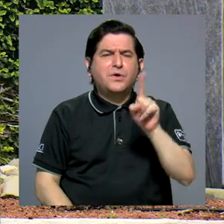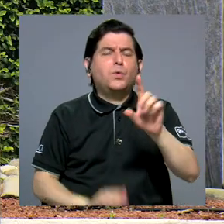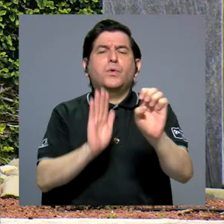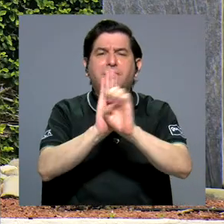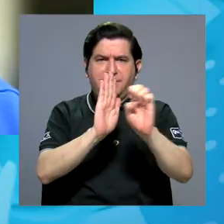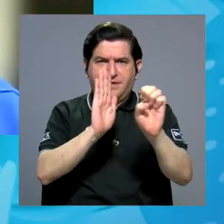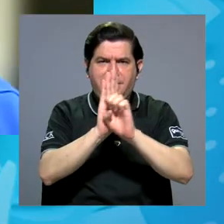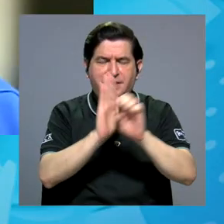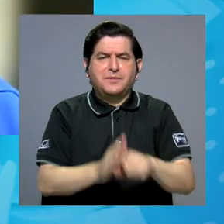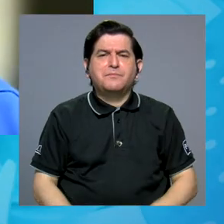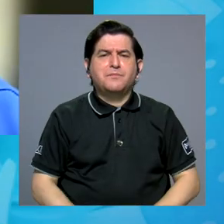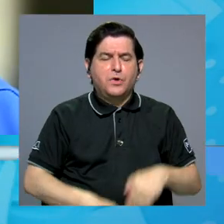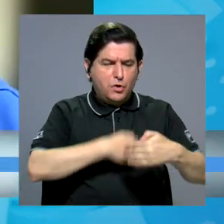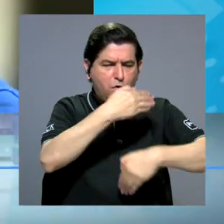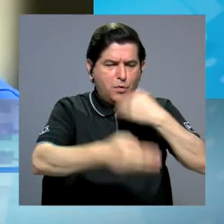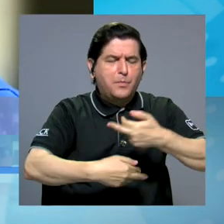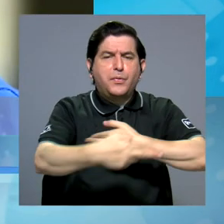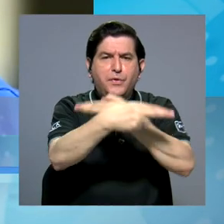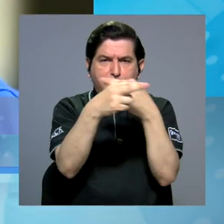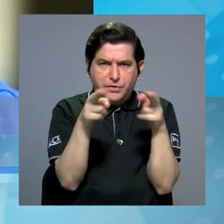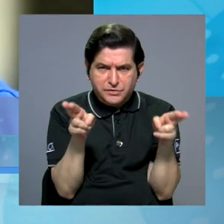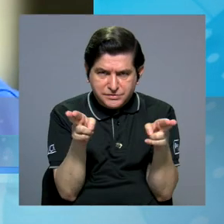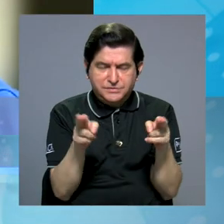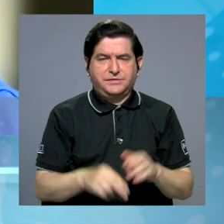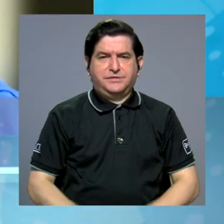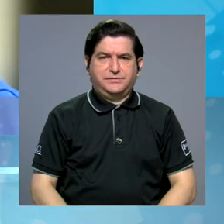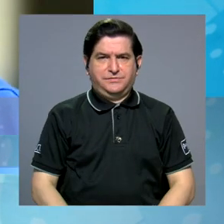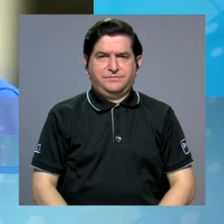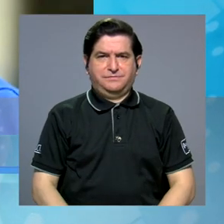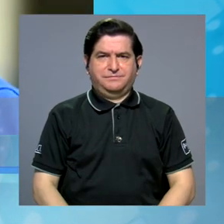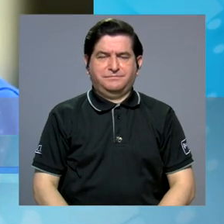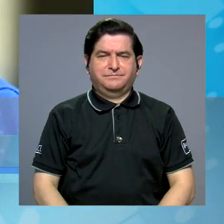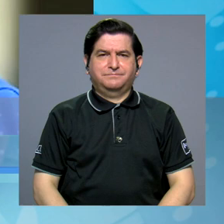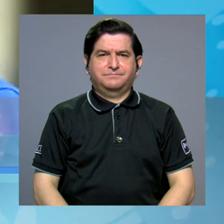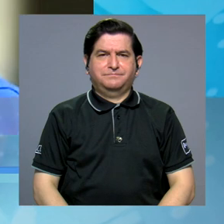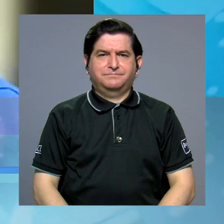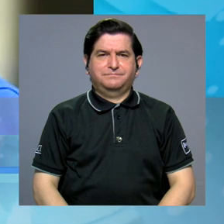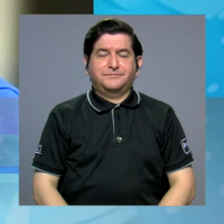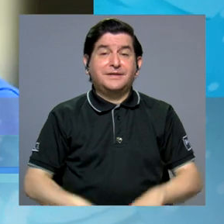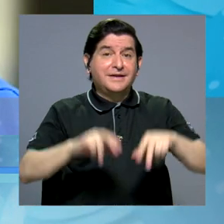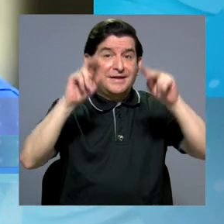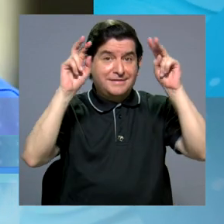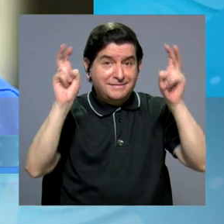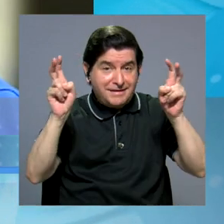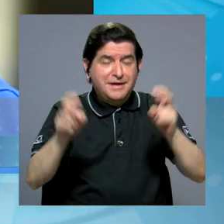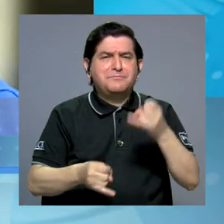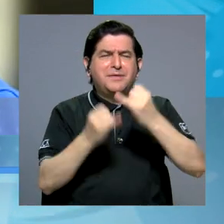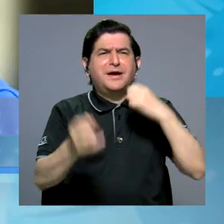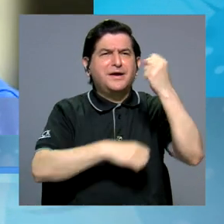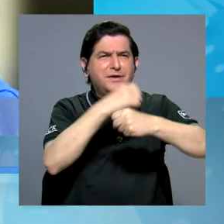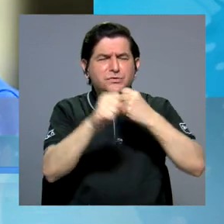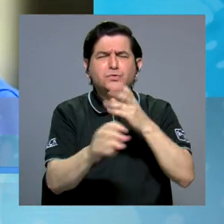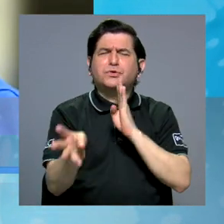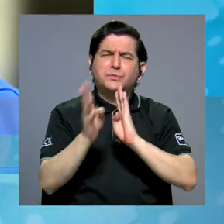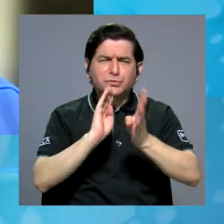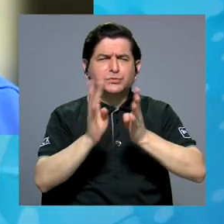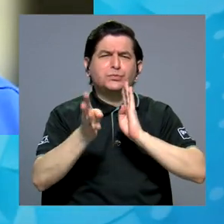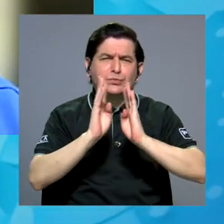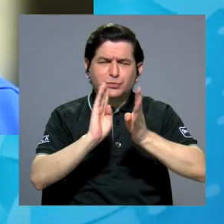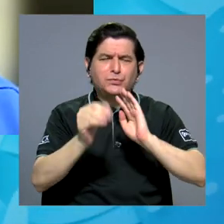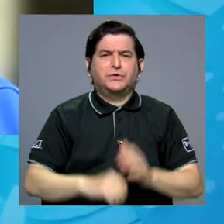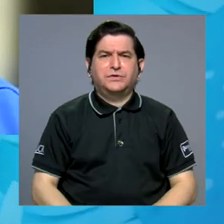ejemplo de la regionalización, ¿verdad? Es un tema que en los últimos años se conversado mucho, ¿verdad?